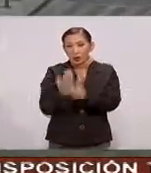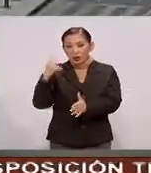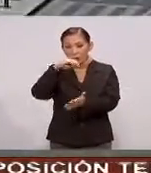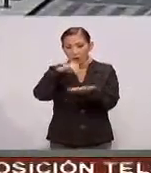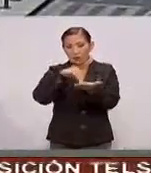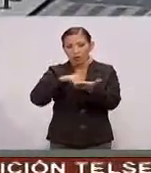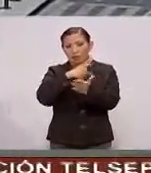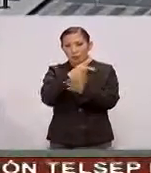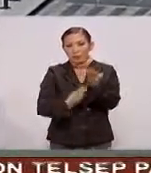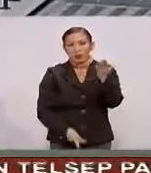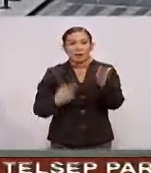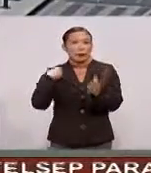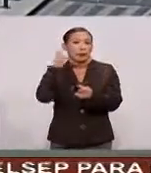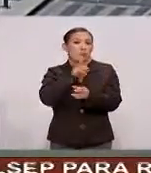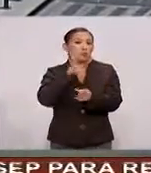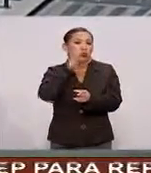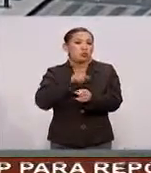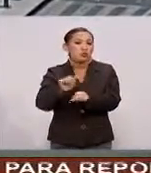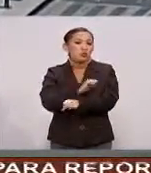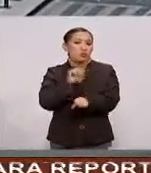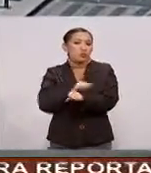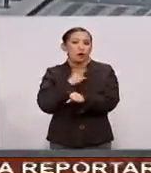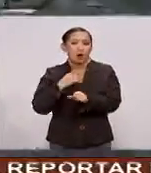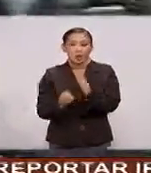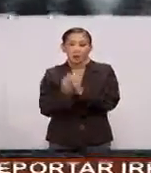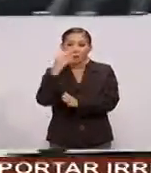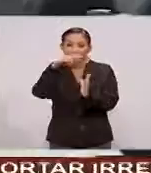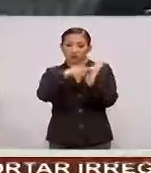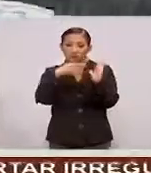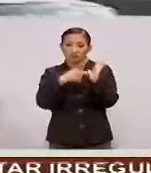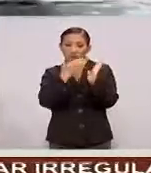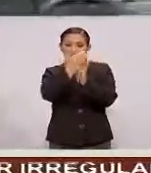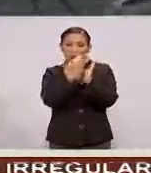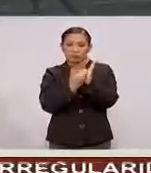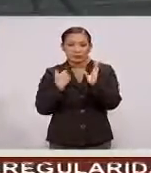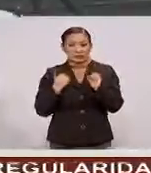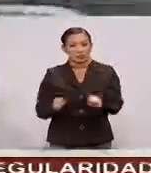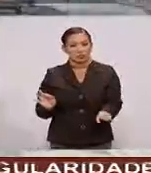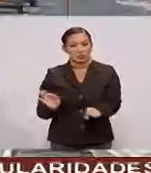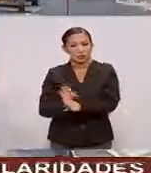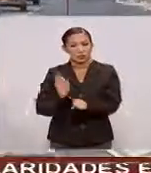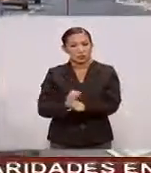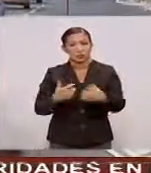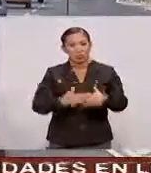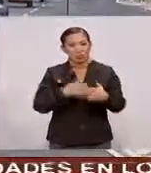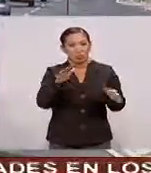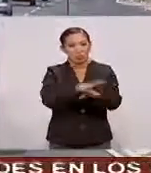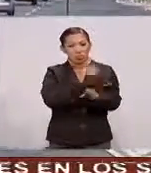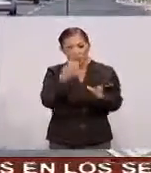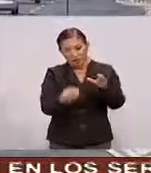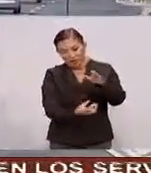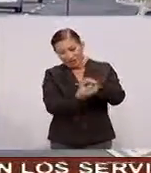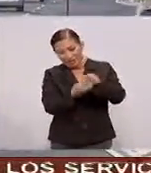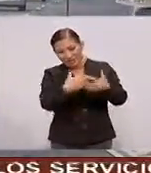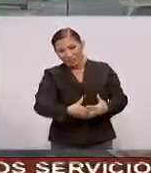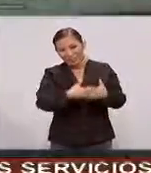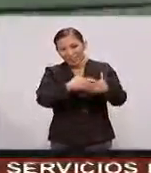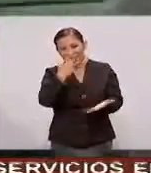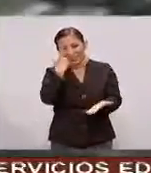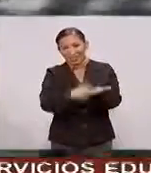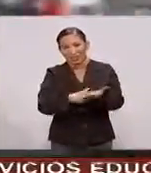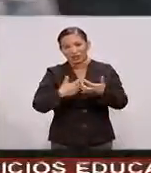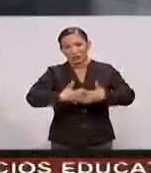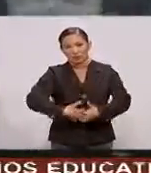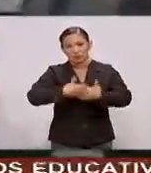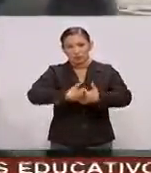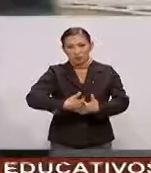programa de verificación vehicular Expidiendo una norma que garantice la operación efectiva de los convertidores catalíticos Instalados en